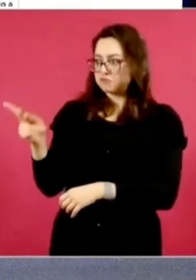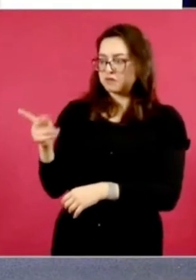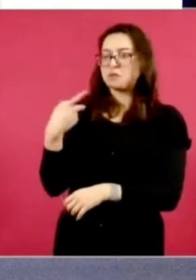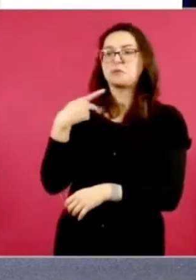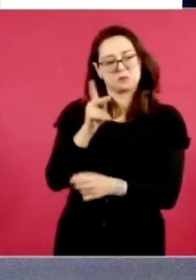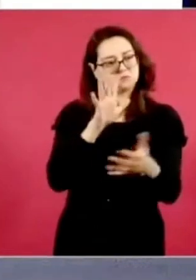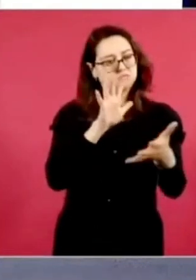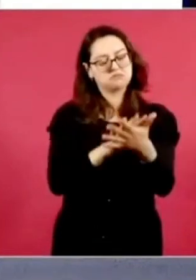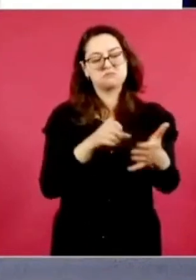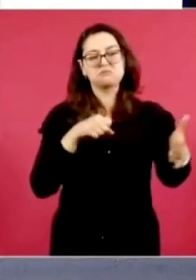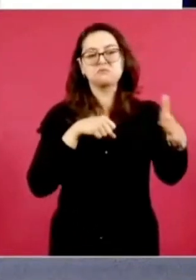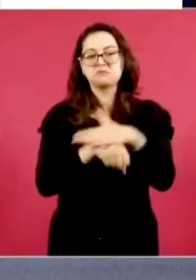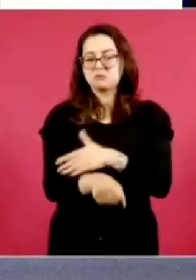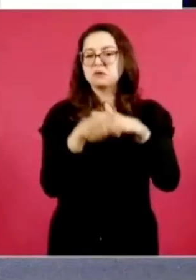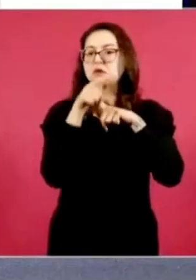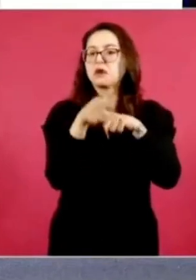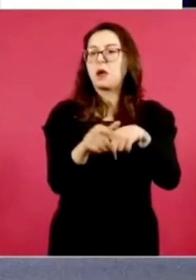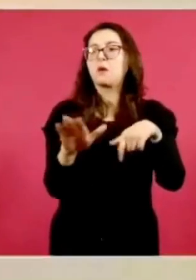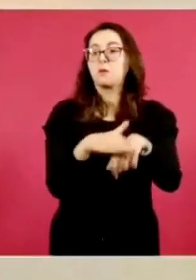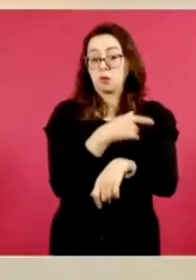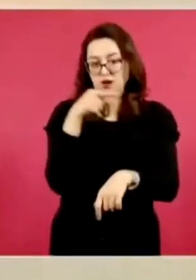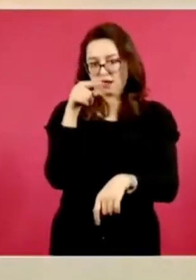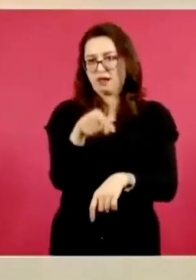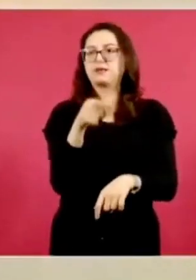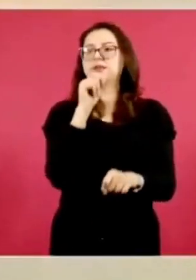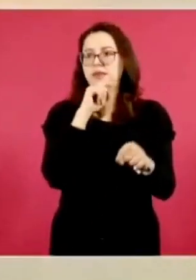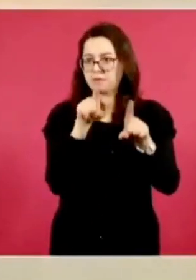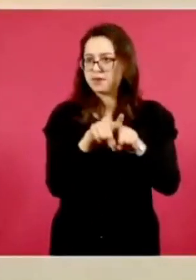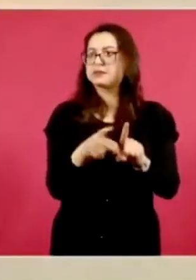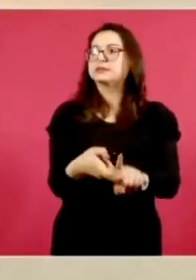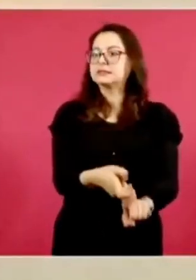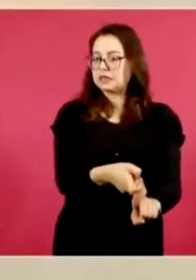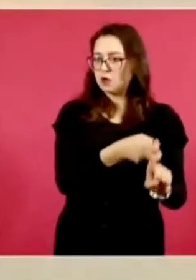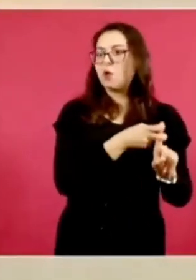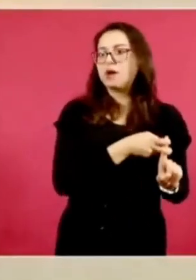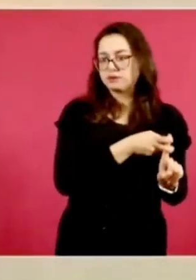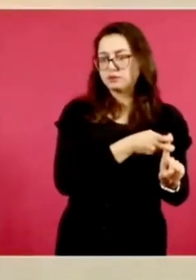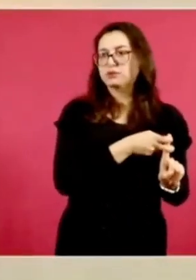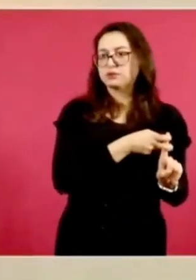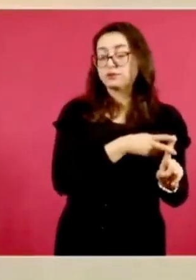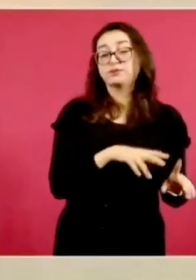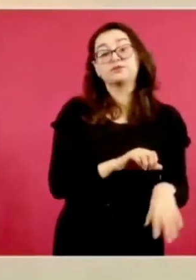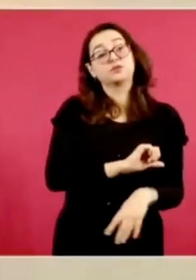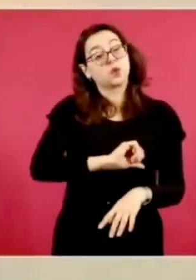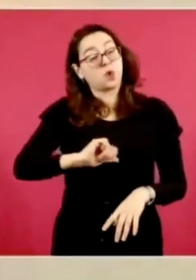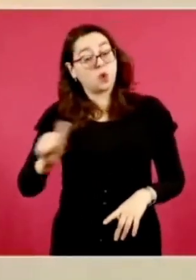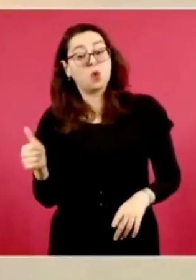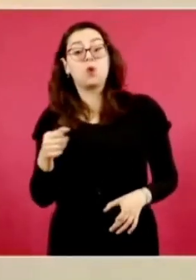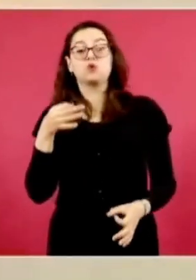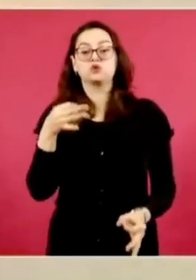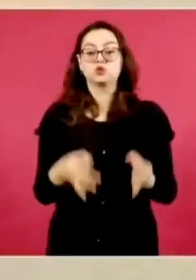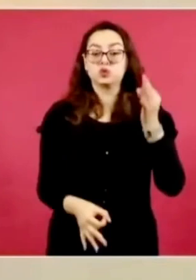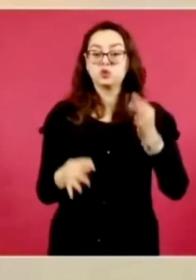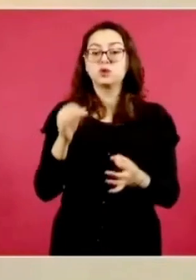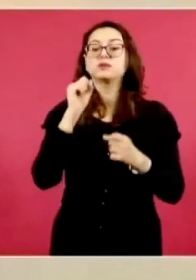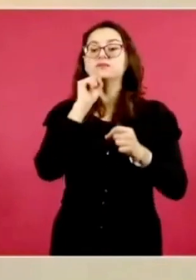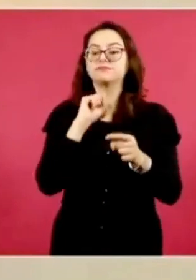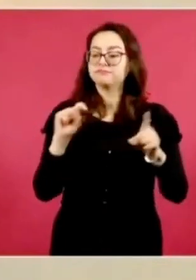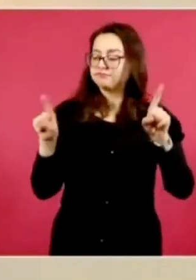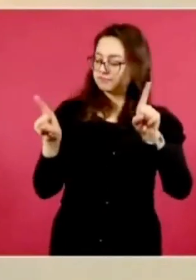Adelante. Este es el caso de Emilio N., por los casos Odebrecht-Pemex,